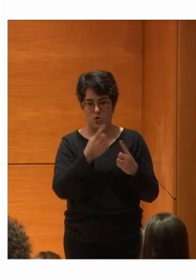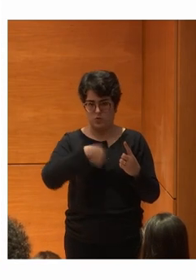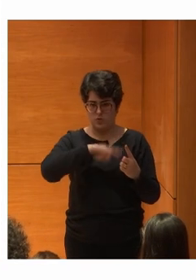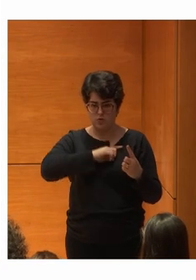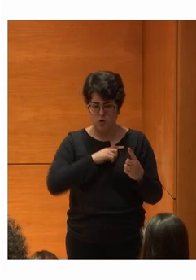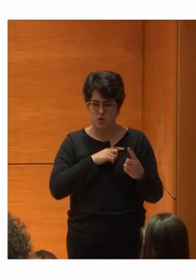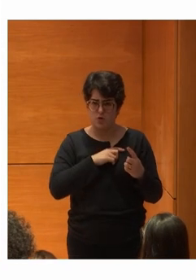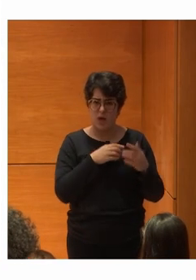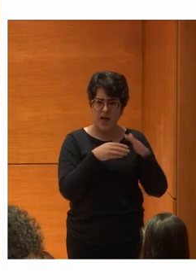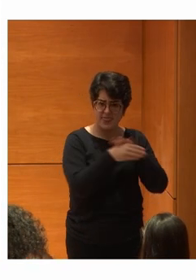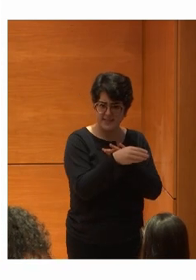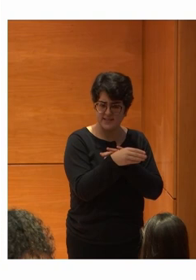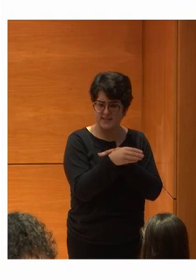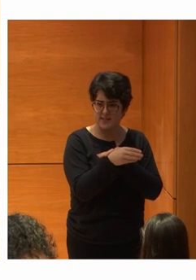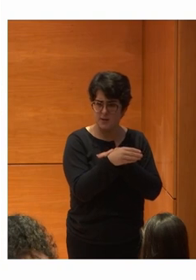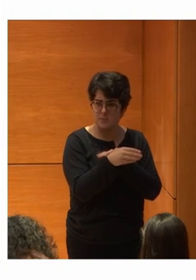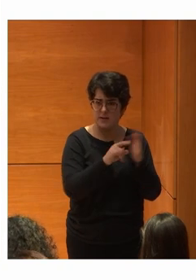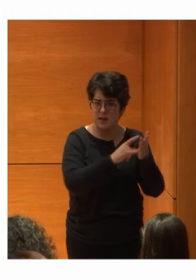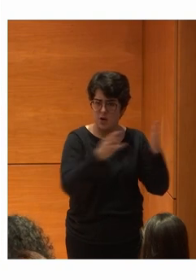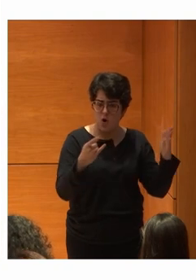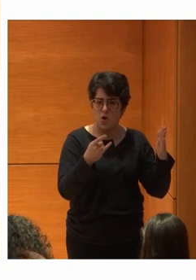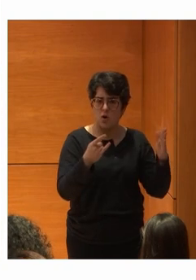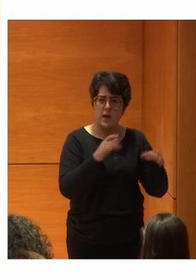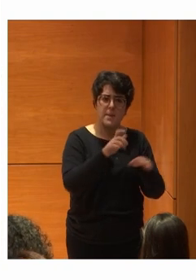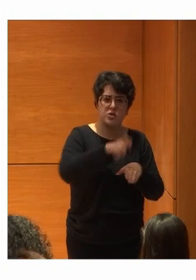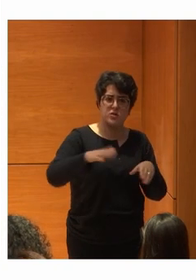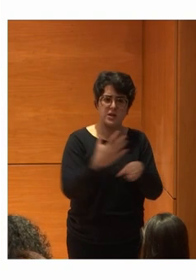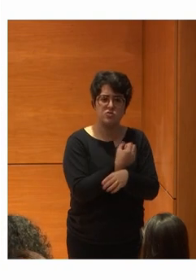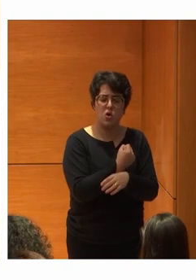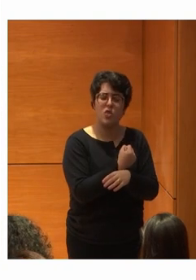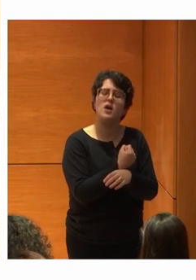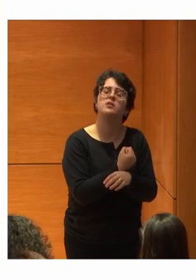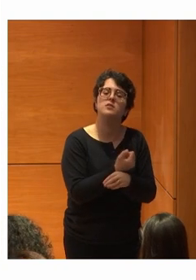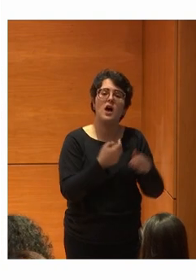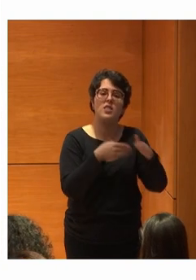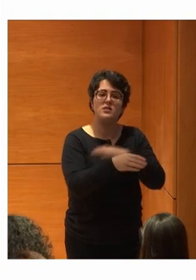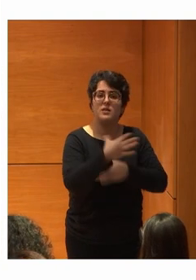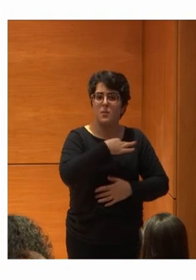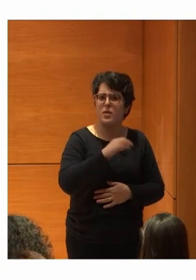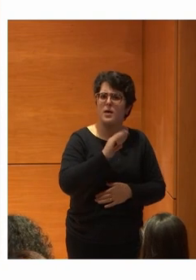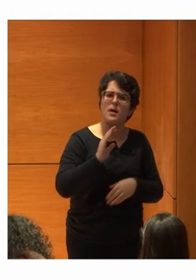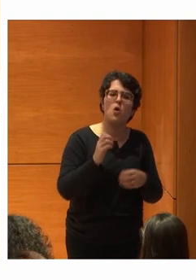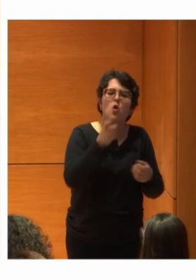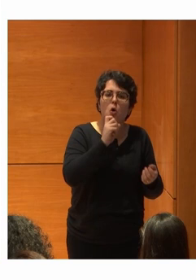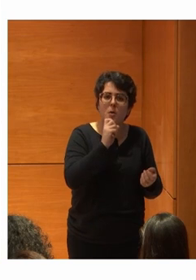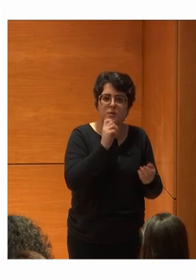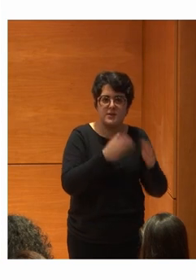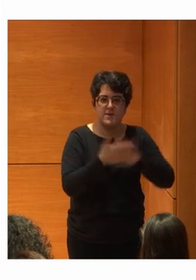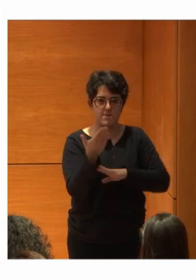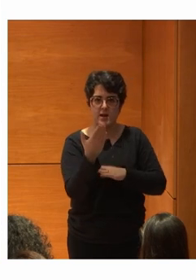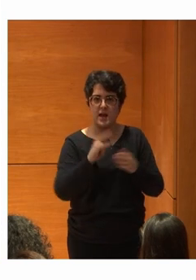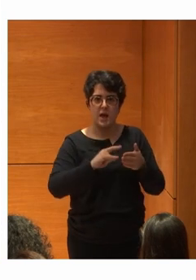hacer accesible Una tecnología para todos Que esté a la última